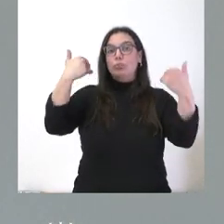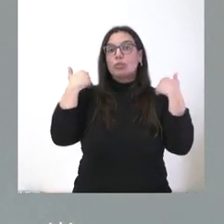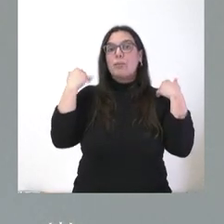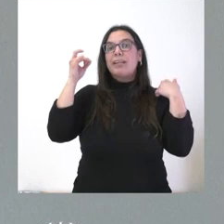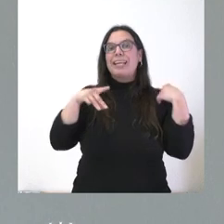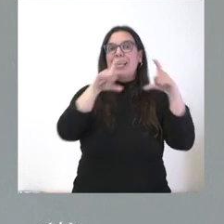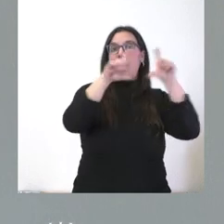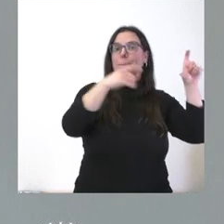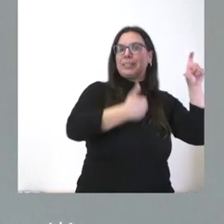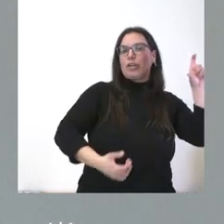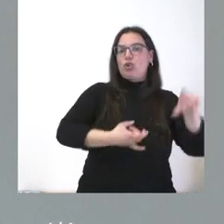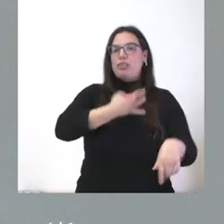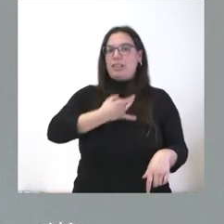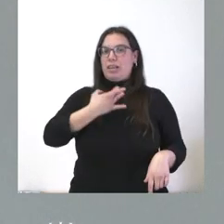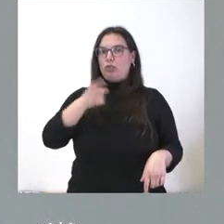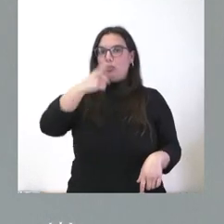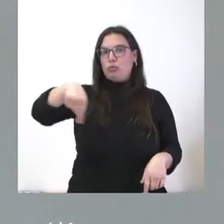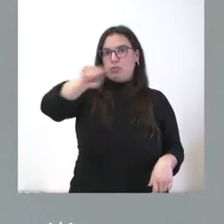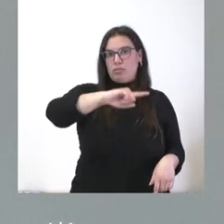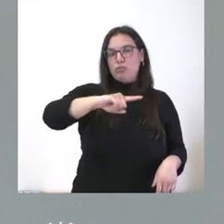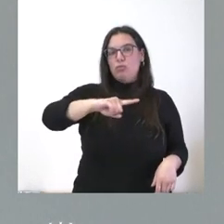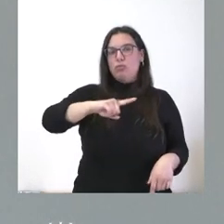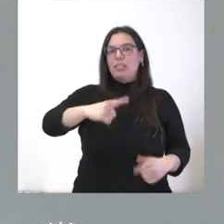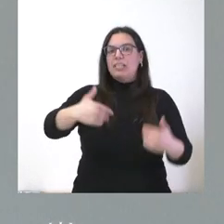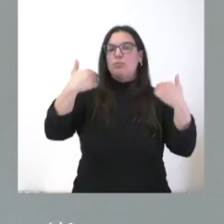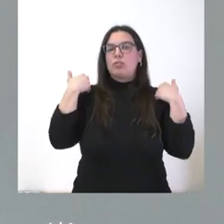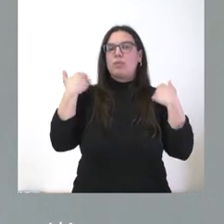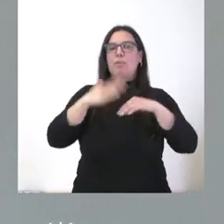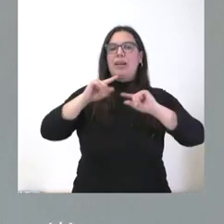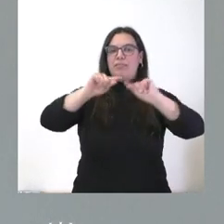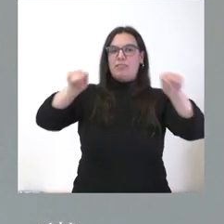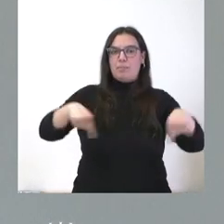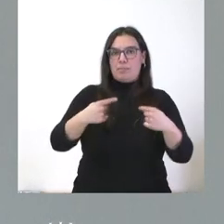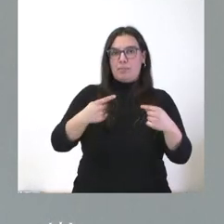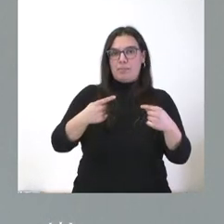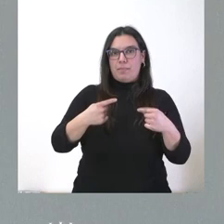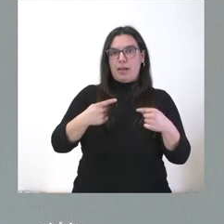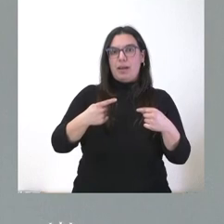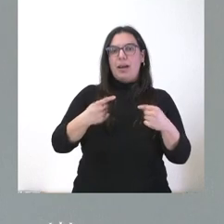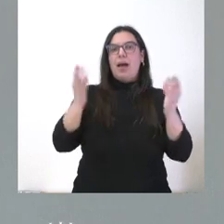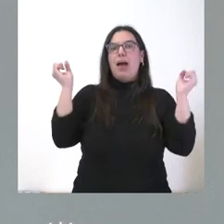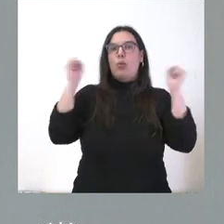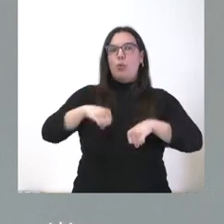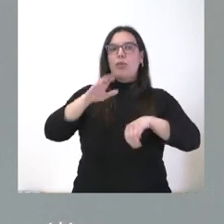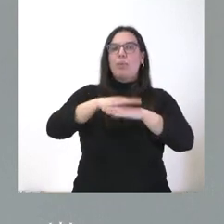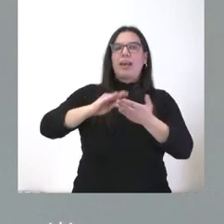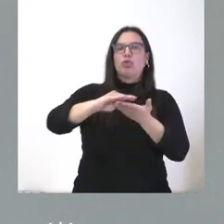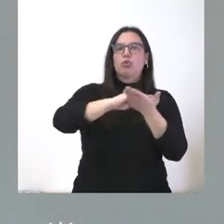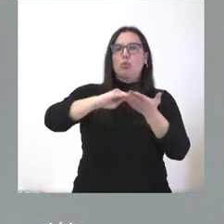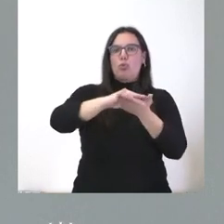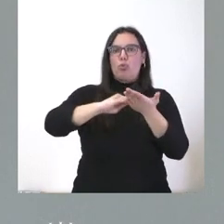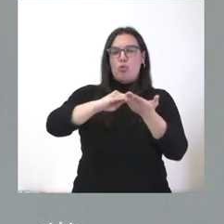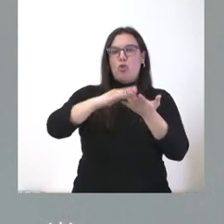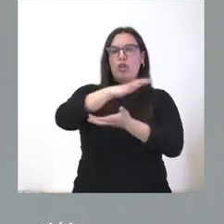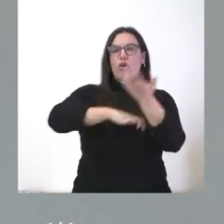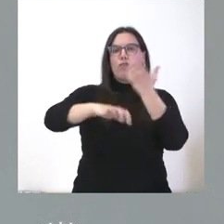agentes sociales y económicos en torno a la firma del tercer ASAC, ese acuerdo para la solución autónoma de